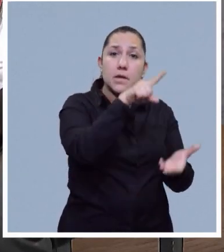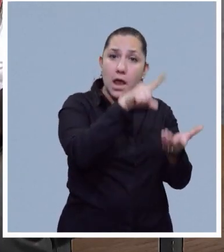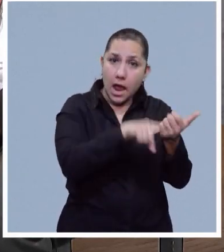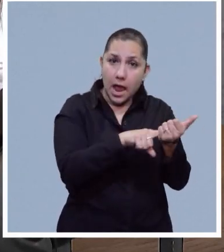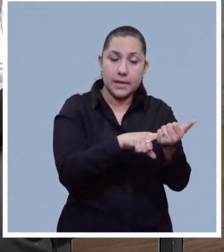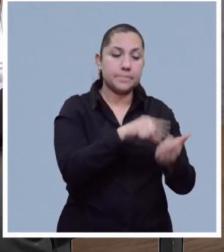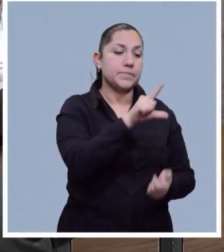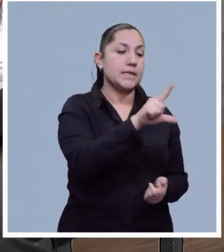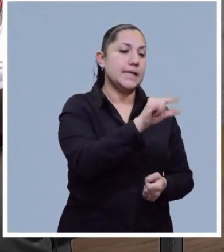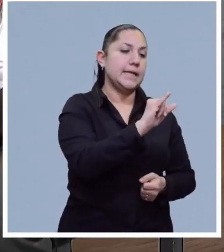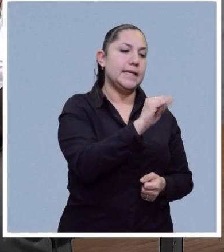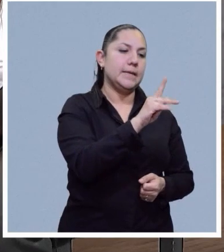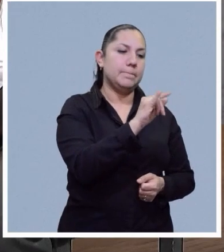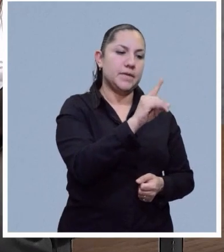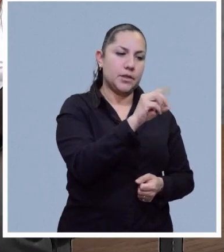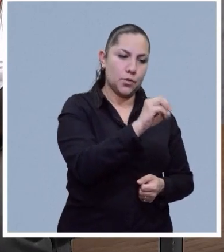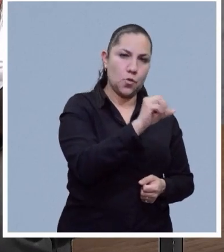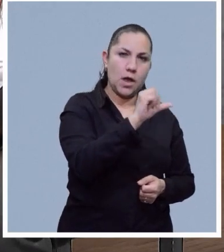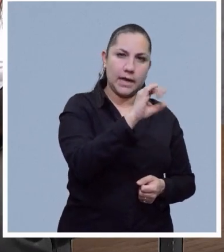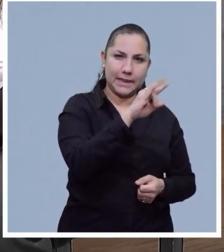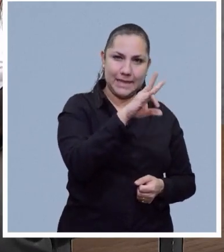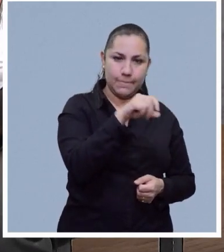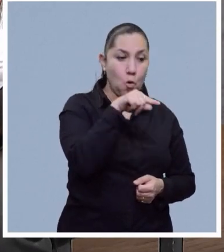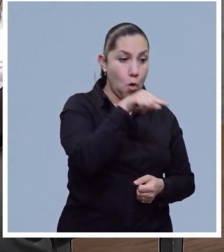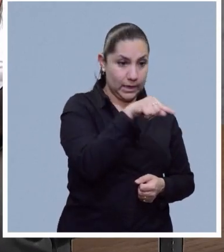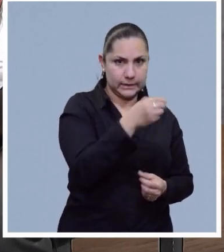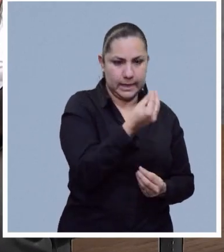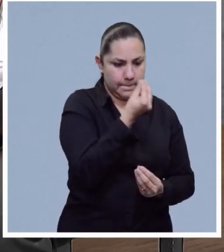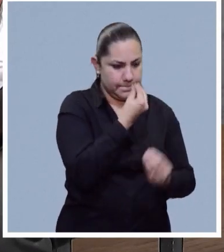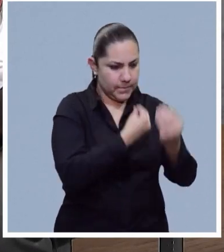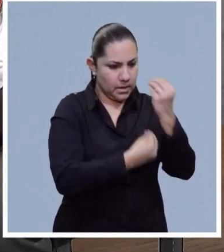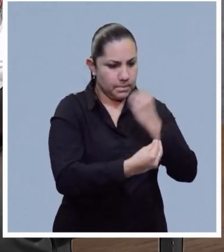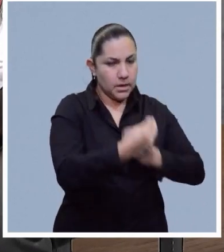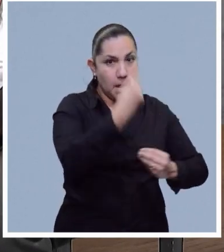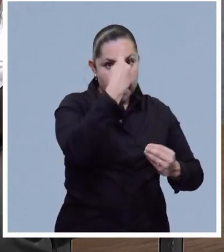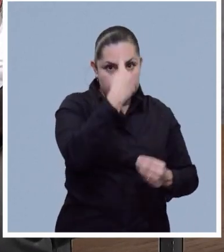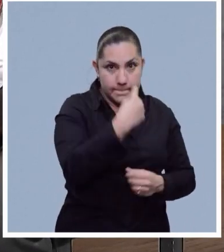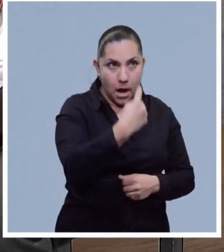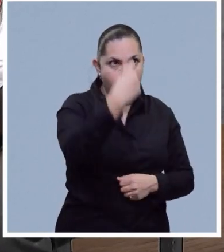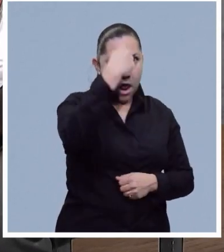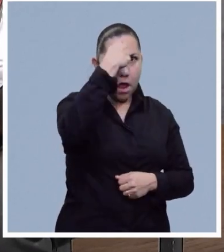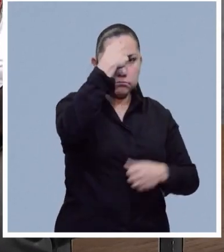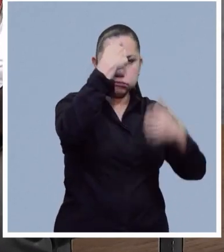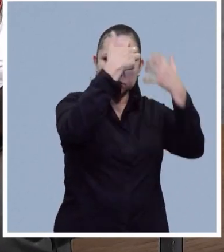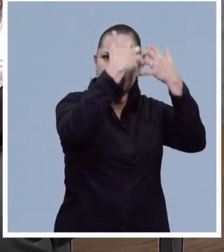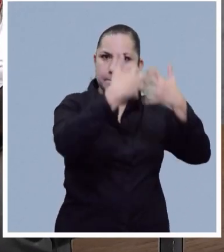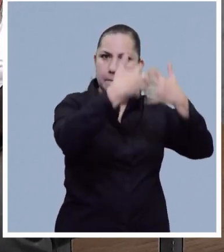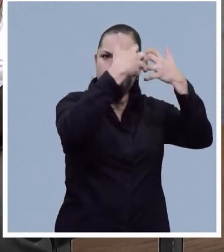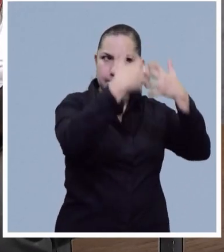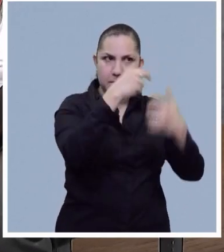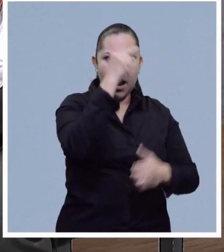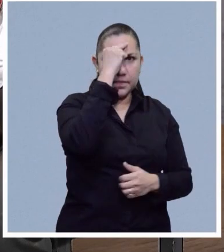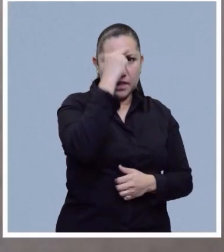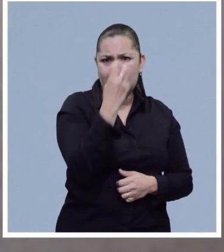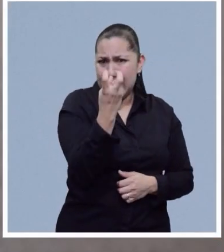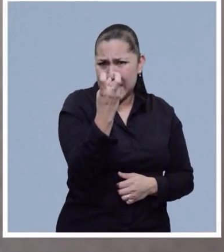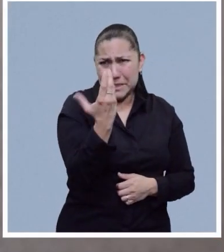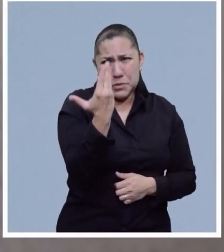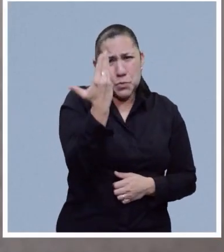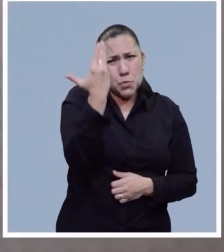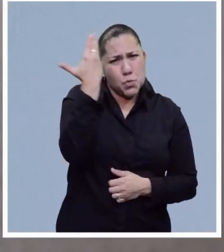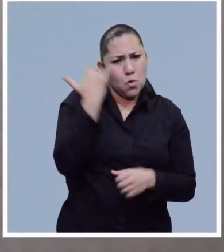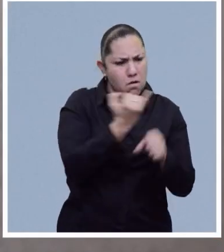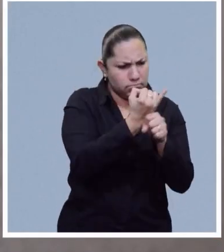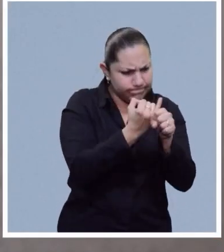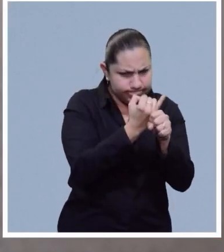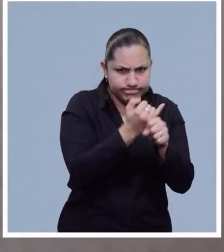llama lípido activo que ayuda al cerebro, al ser humano, a la inteligencia. Ok. Está comprobado eso desde hace